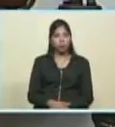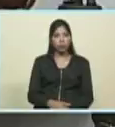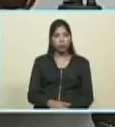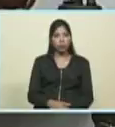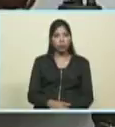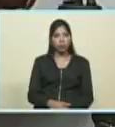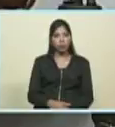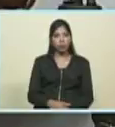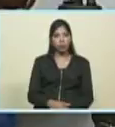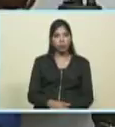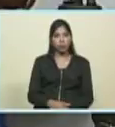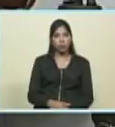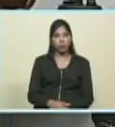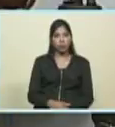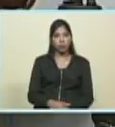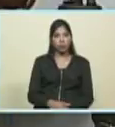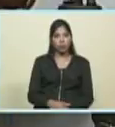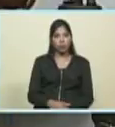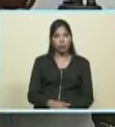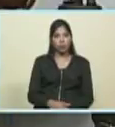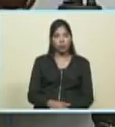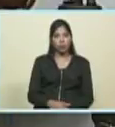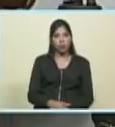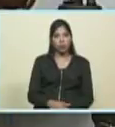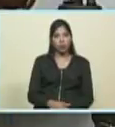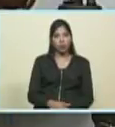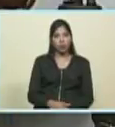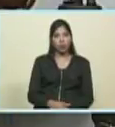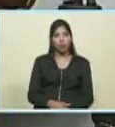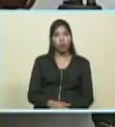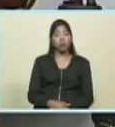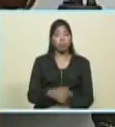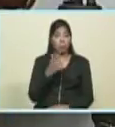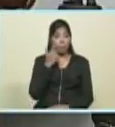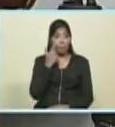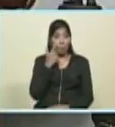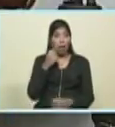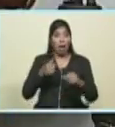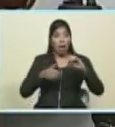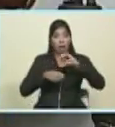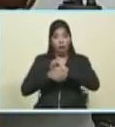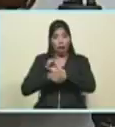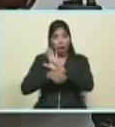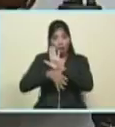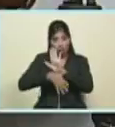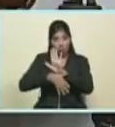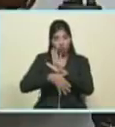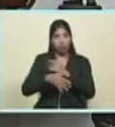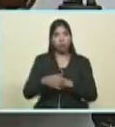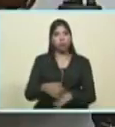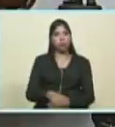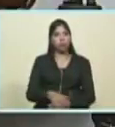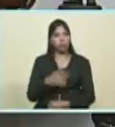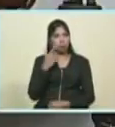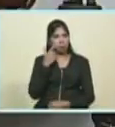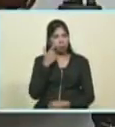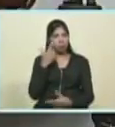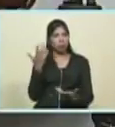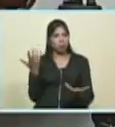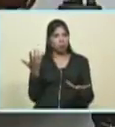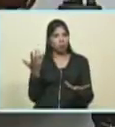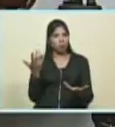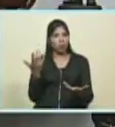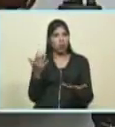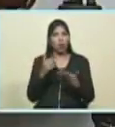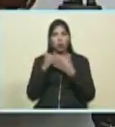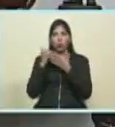la reacción de solidaridad del Alba y de Venezuela ante los